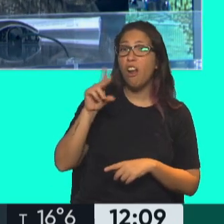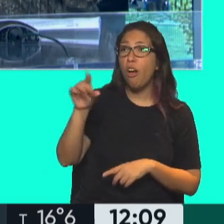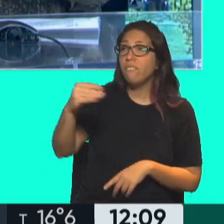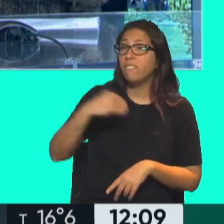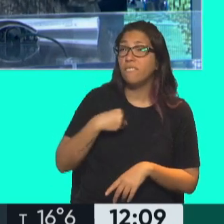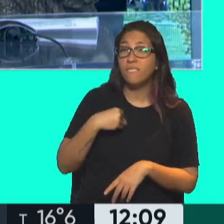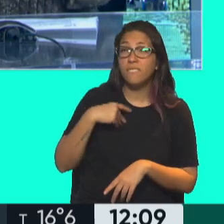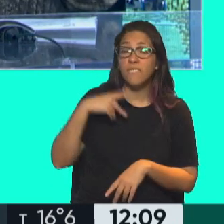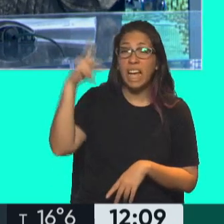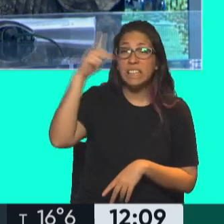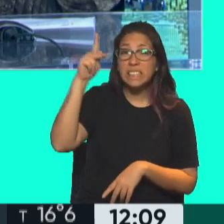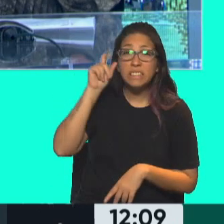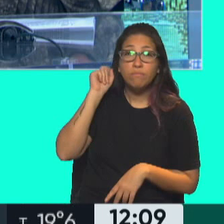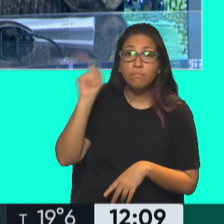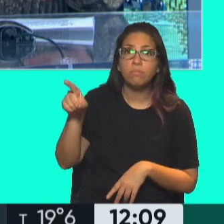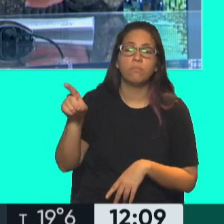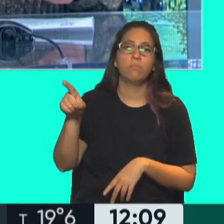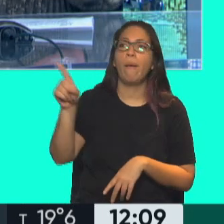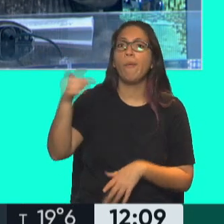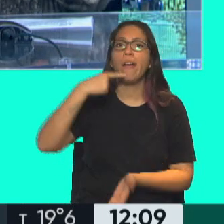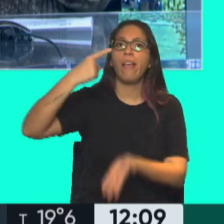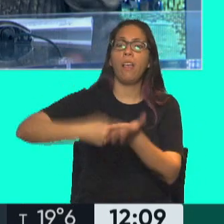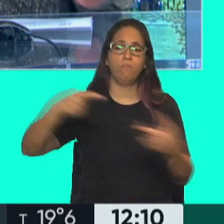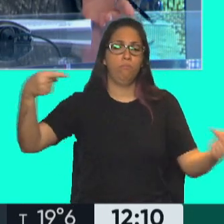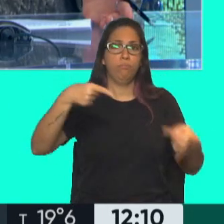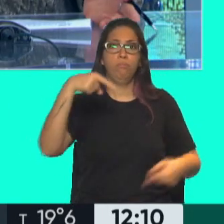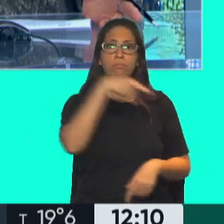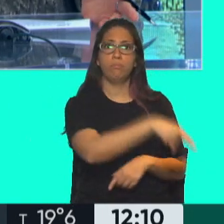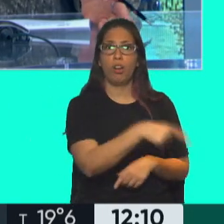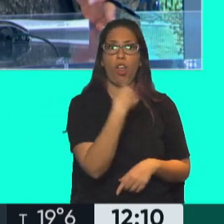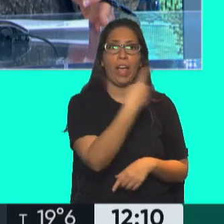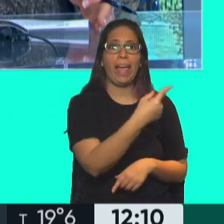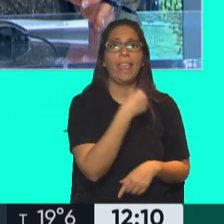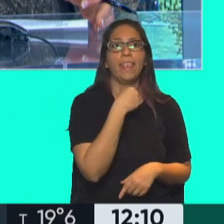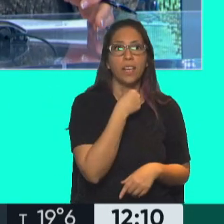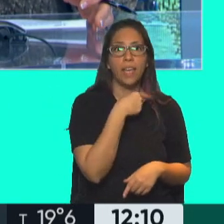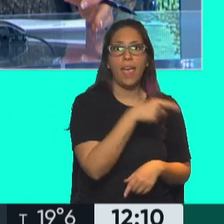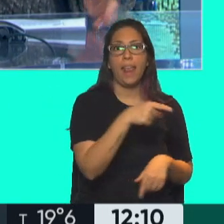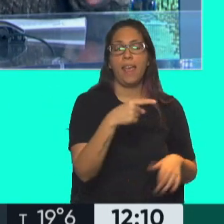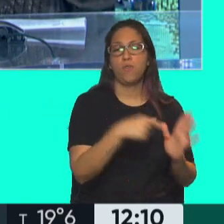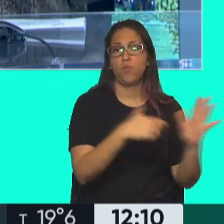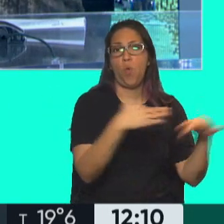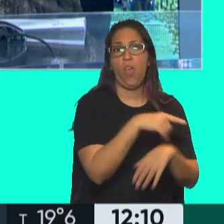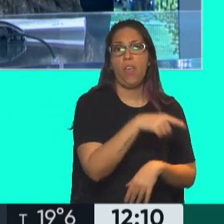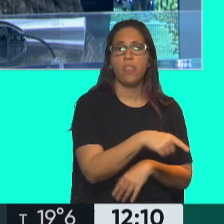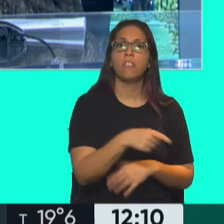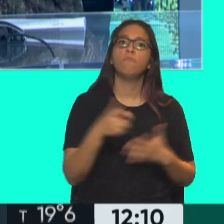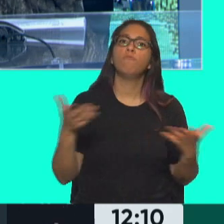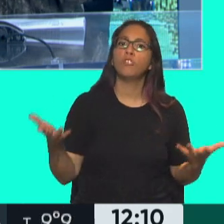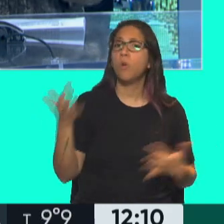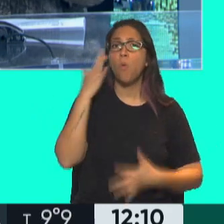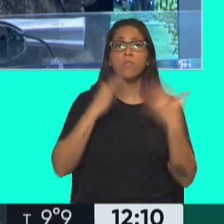porque la resolución que tomó no va en línea con lo que pretendía el Gobierno de la Ciudad de Buenos Aires. La justicia es